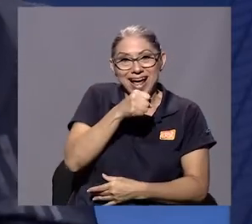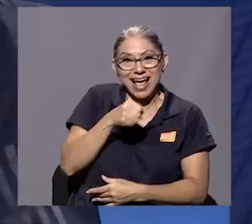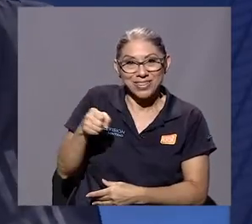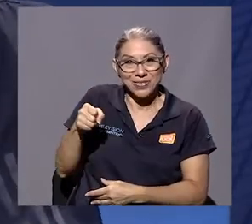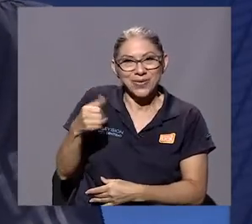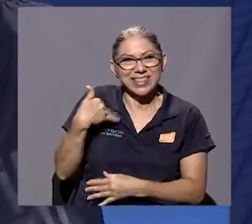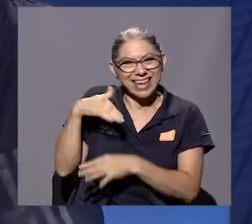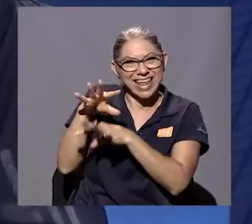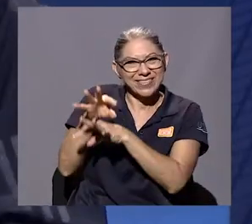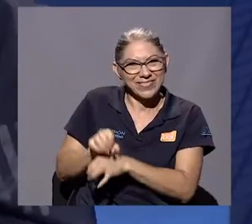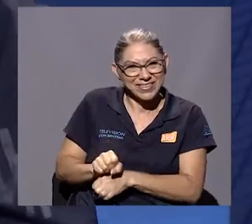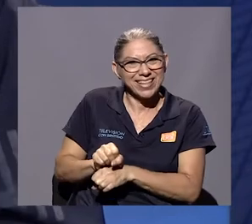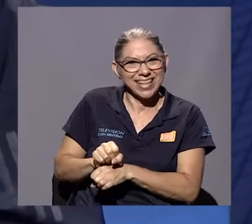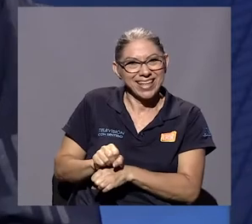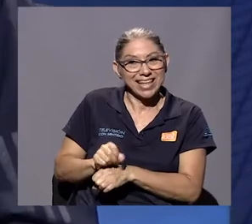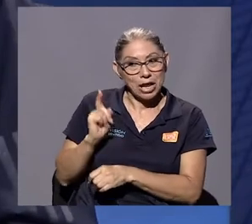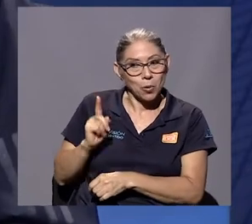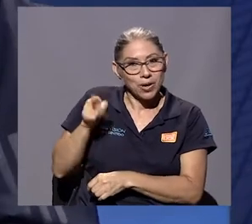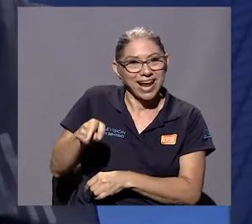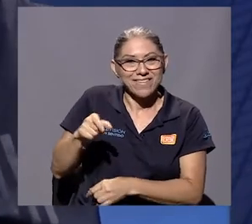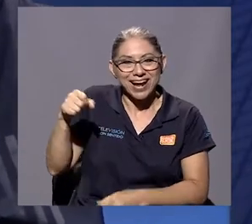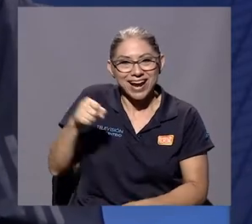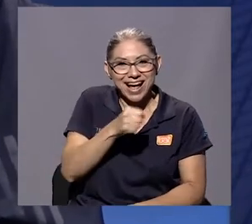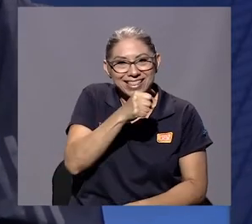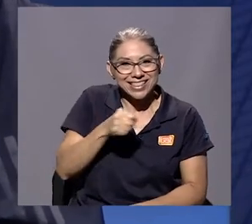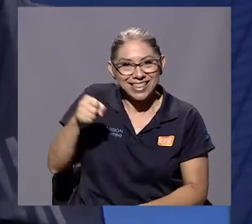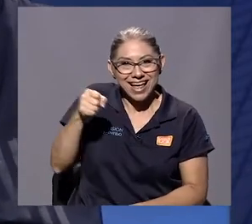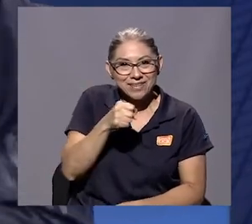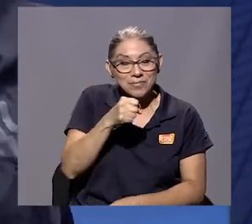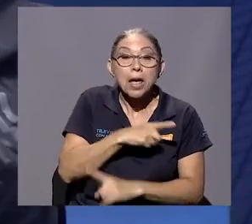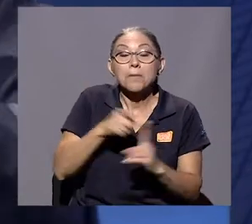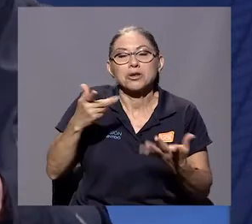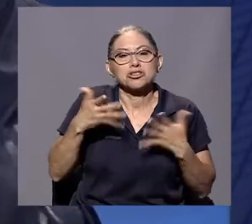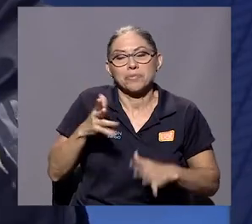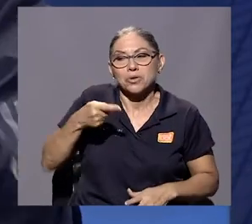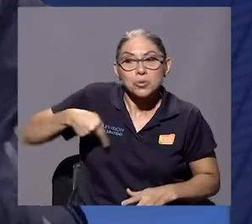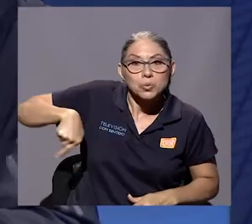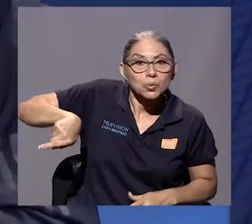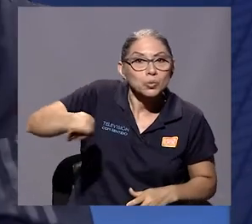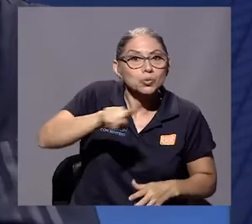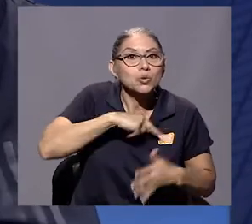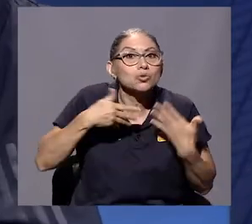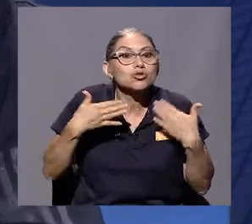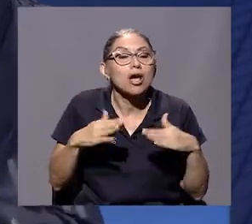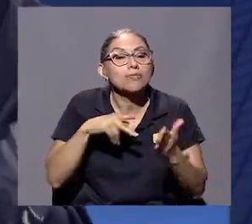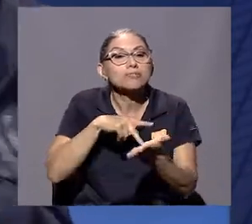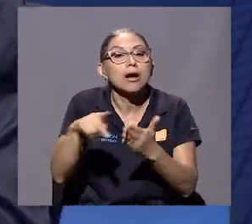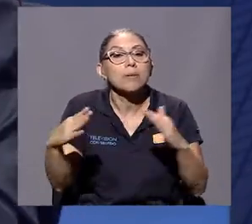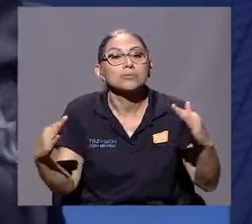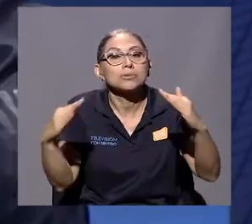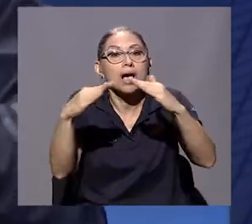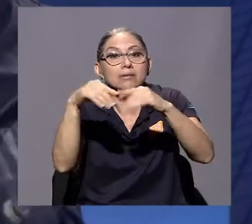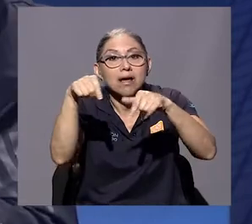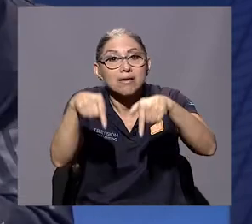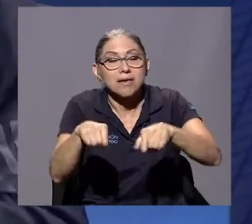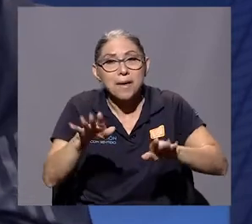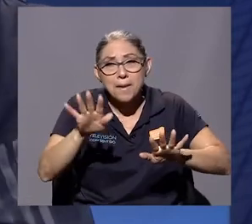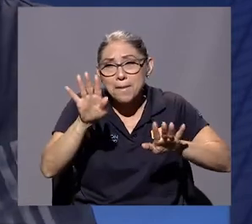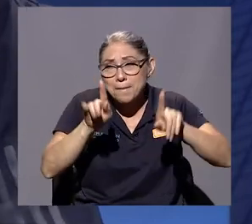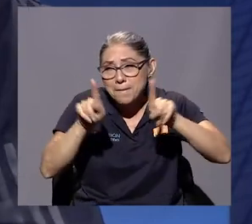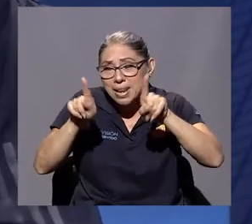obligaba a cantar. Bueno, pues, estando con ellos, también vivimos las